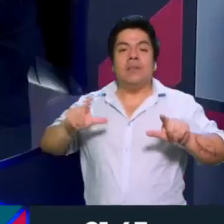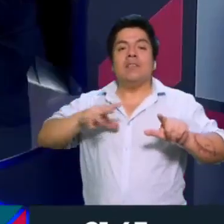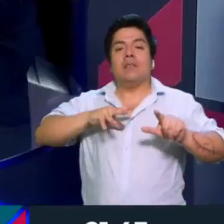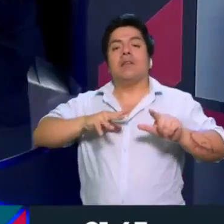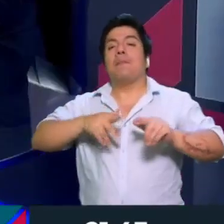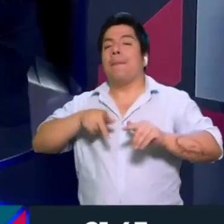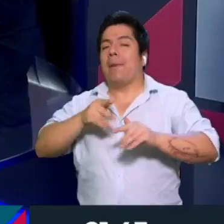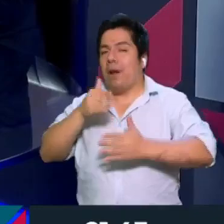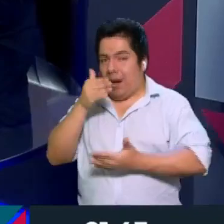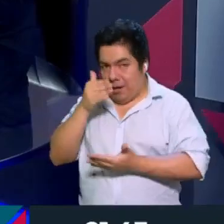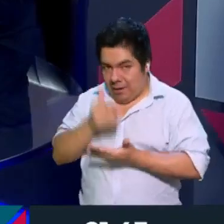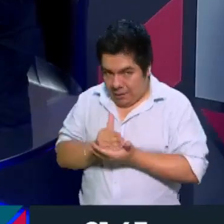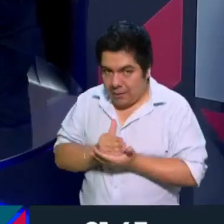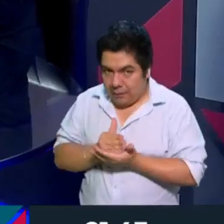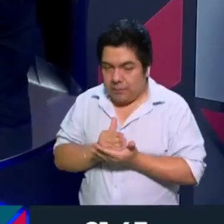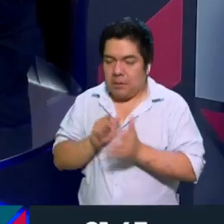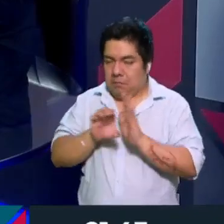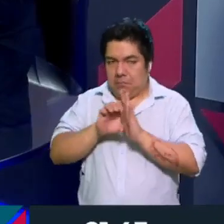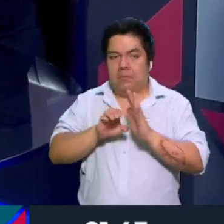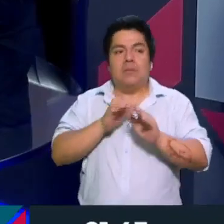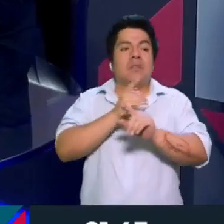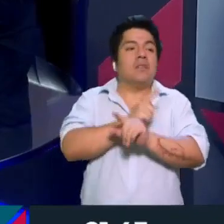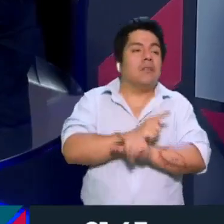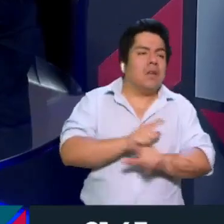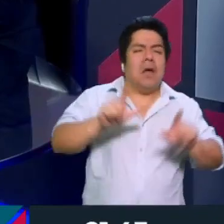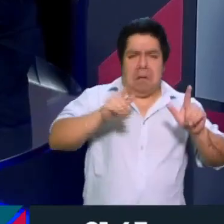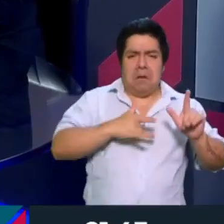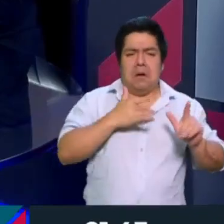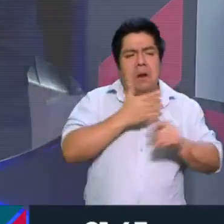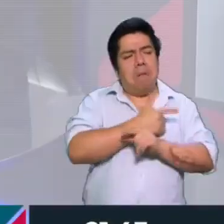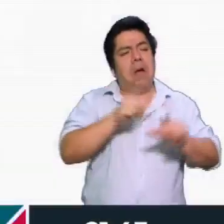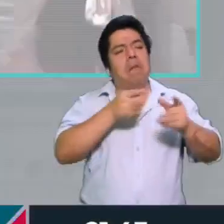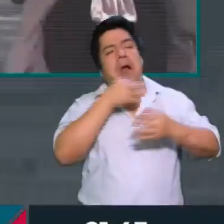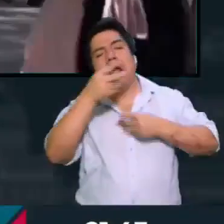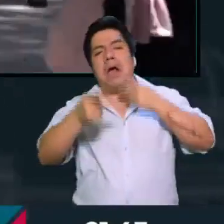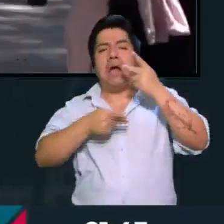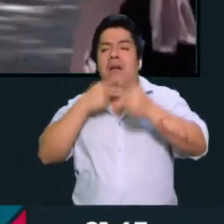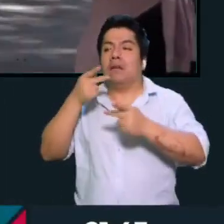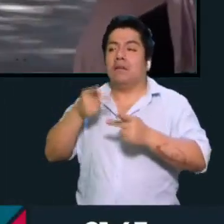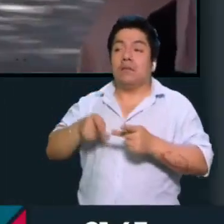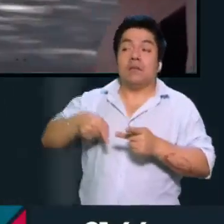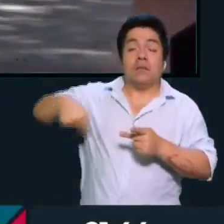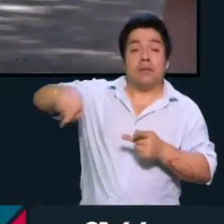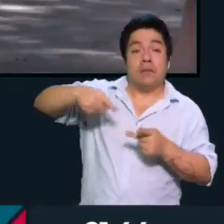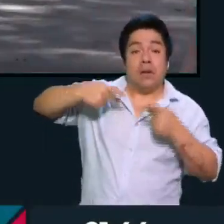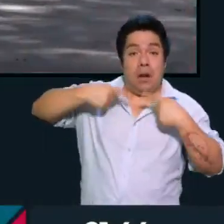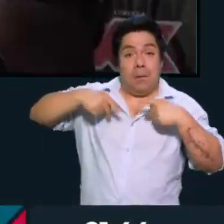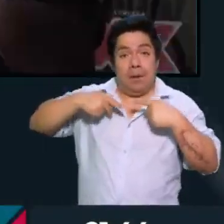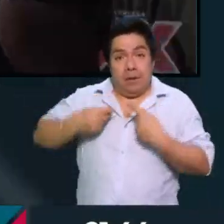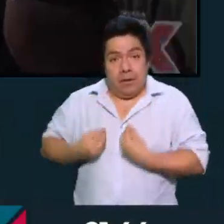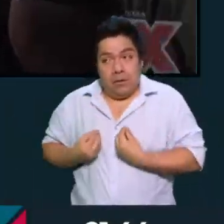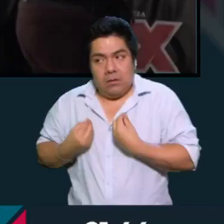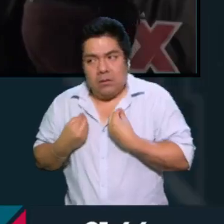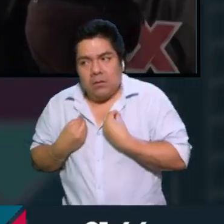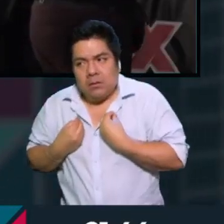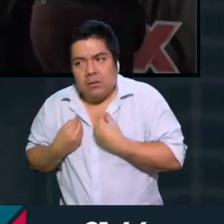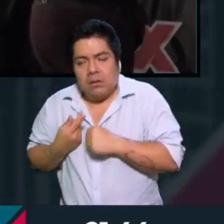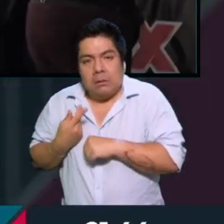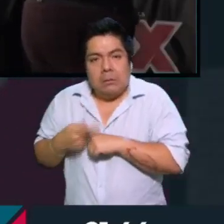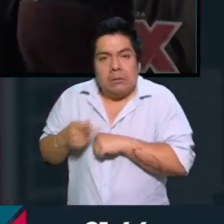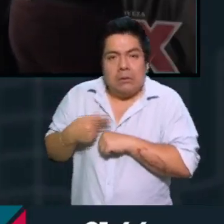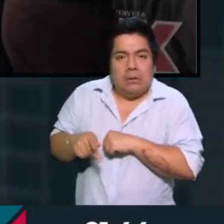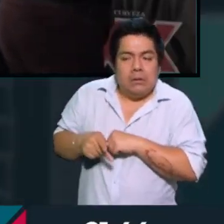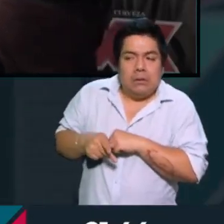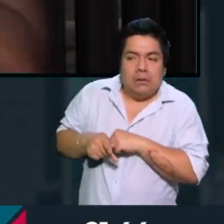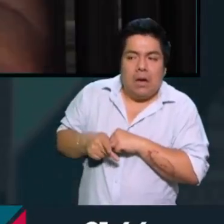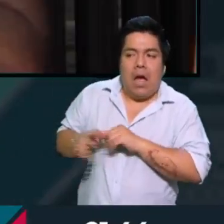Cuando tu libertad de expresión pone en riesgo la vida de personas o pone en riesgo a grupos vulnerables, pues,